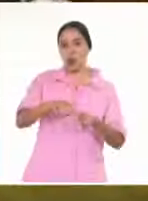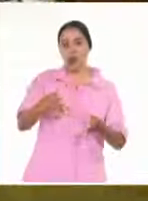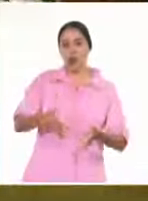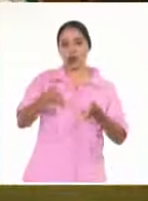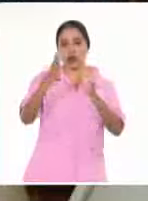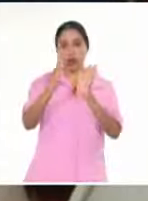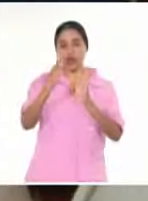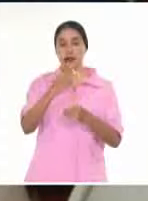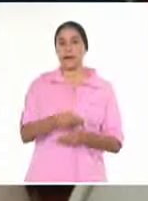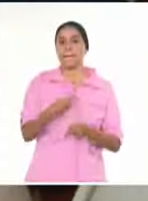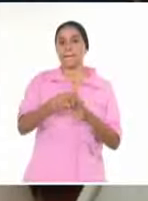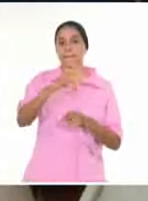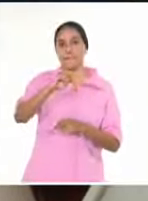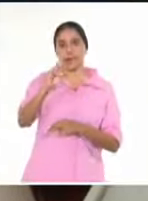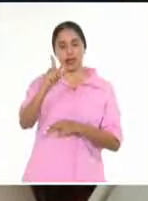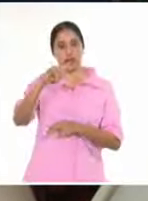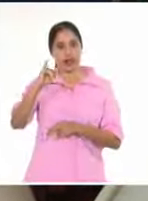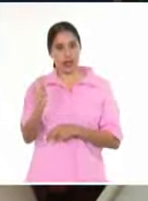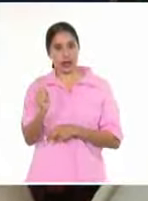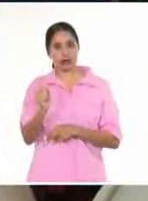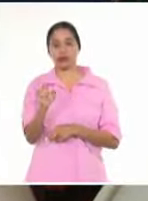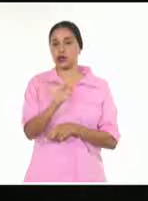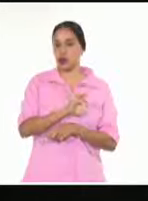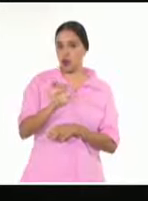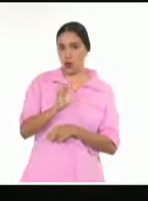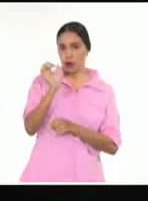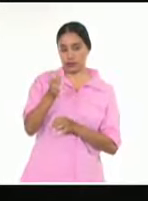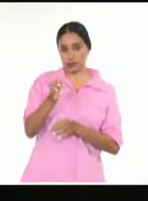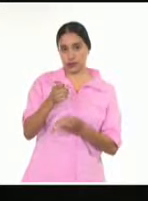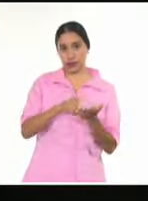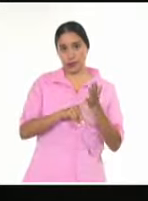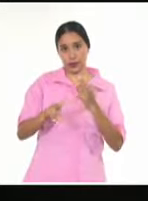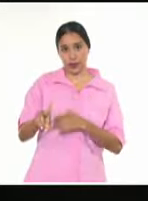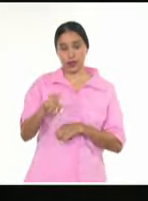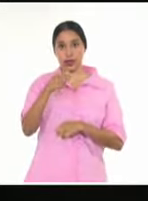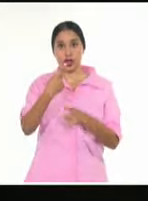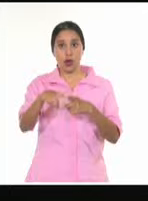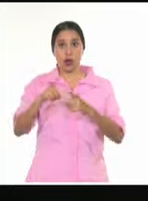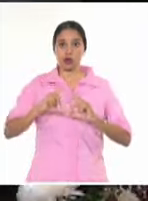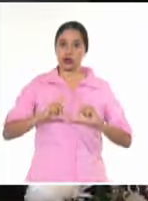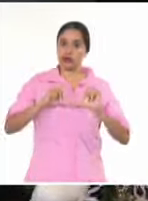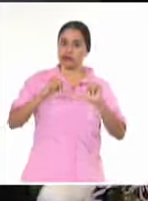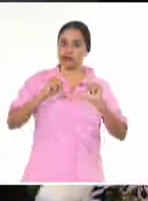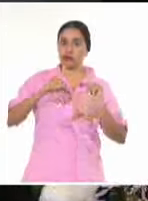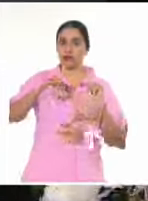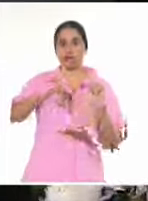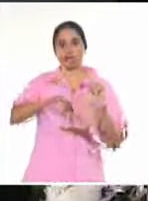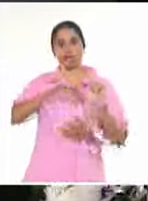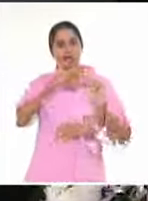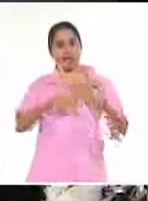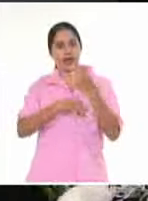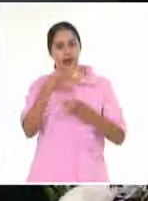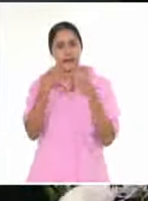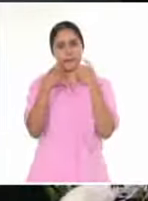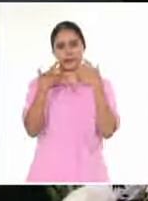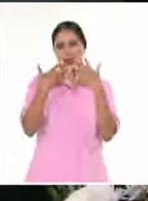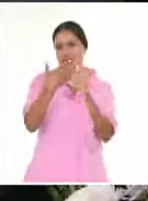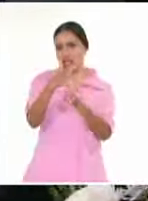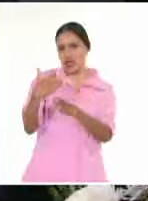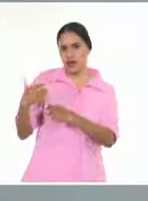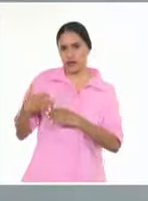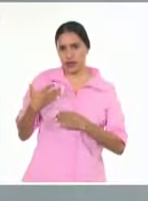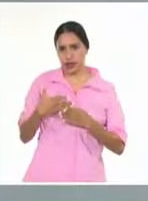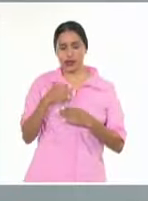también ubicado en la Perla del Sur. El jurado decidió reconocer con menciones la labor en varios inmuebles por la correcta y planificada